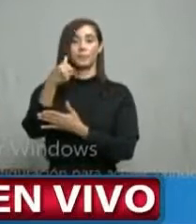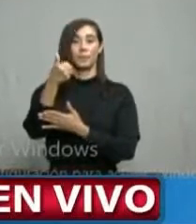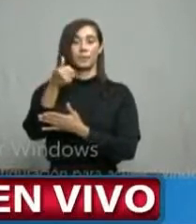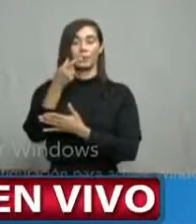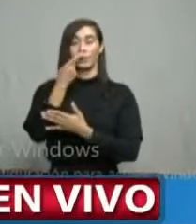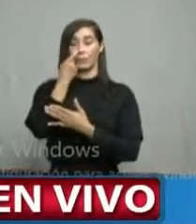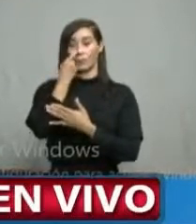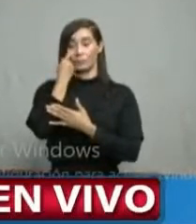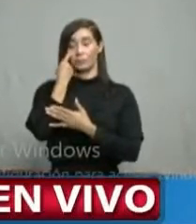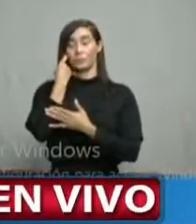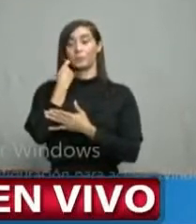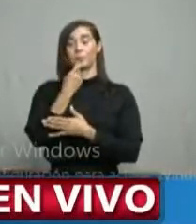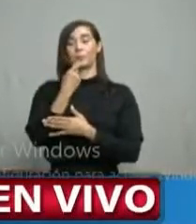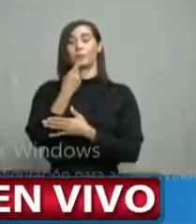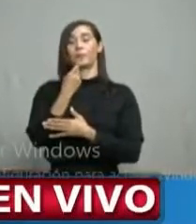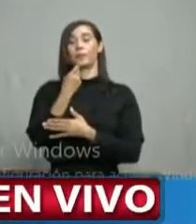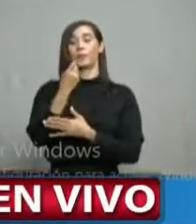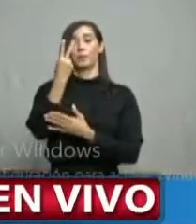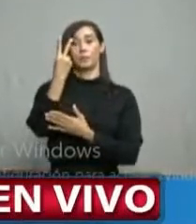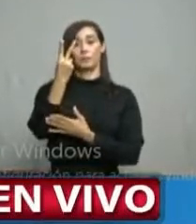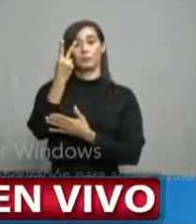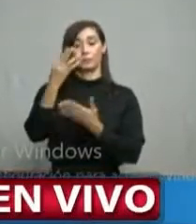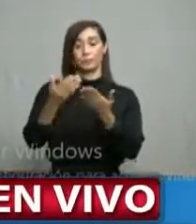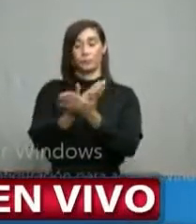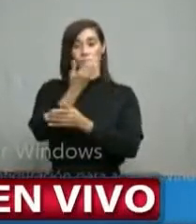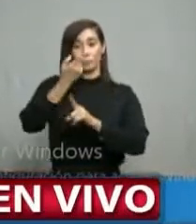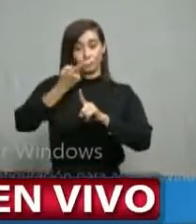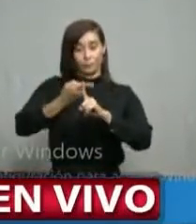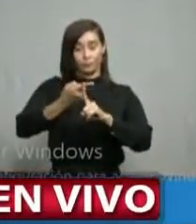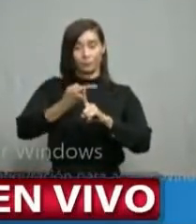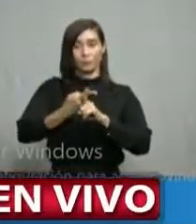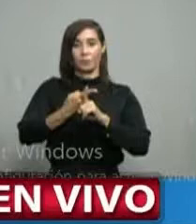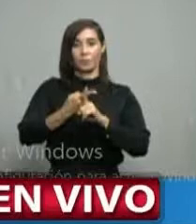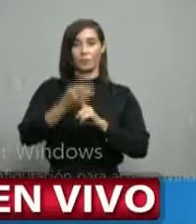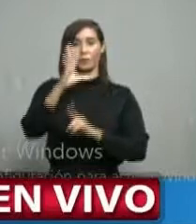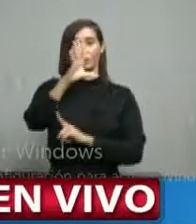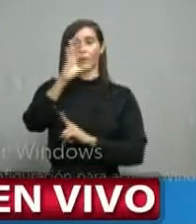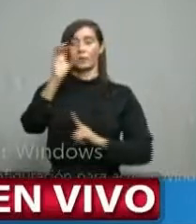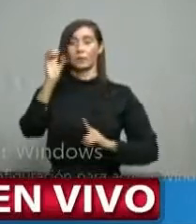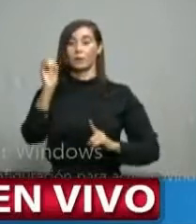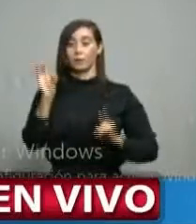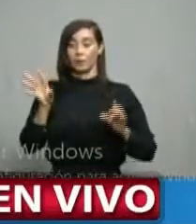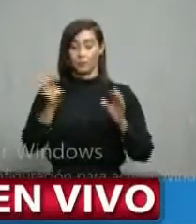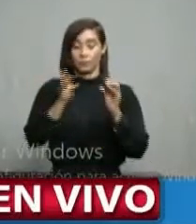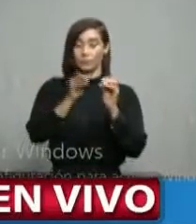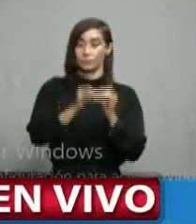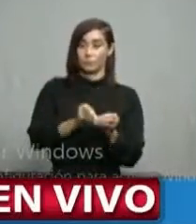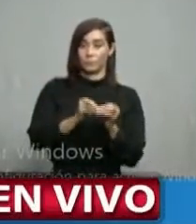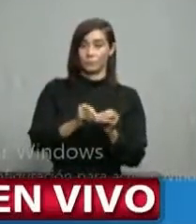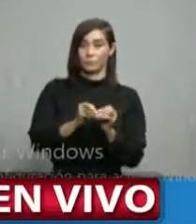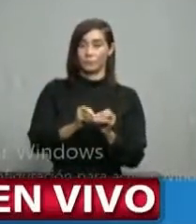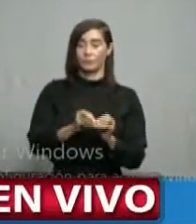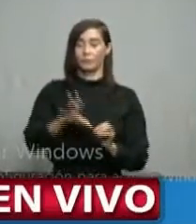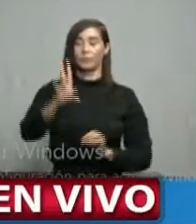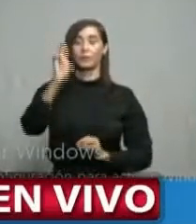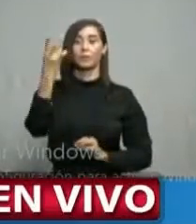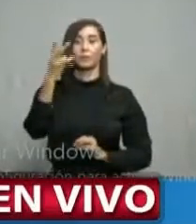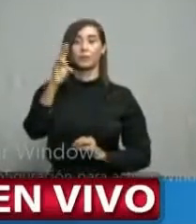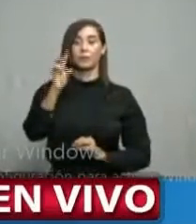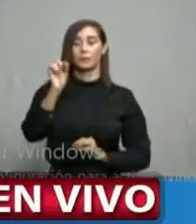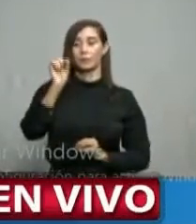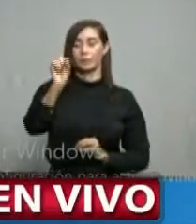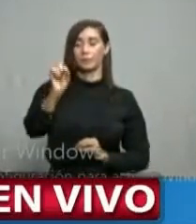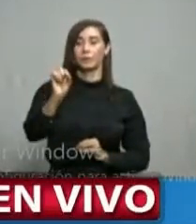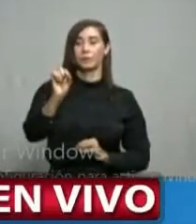pruebas realizadas, 2 casos nuevos, 500 acumulados, 17